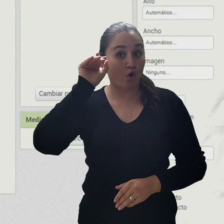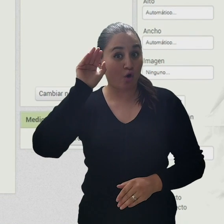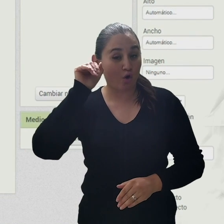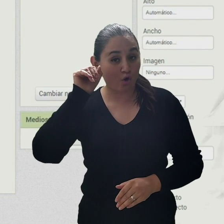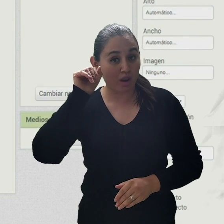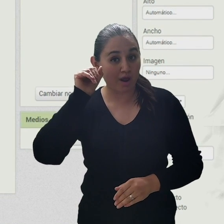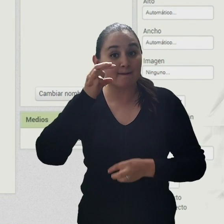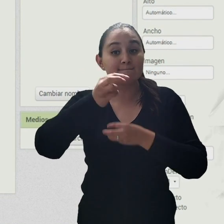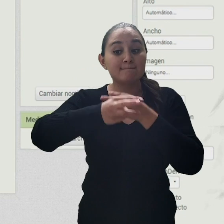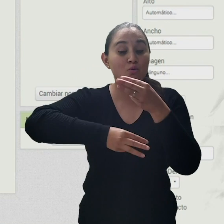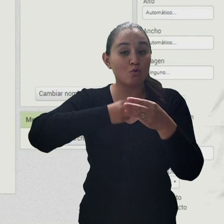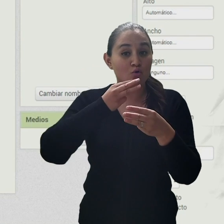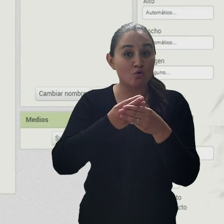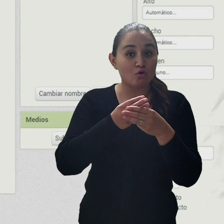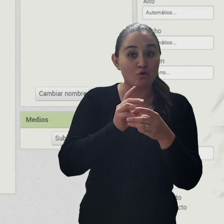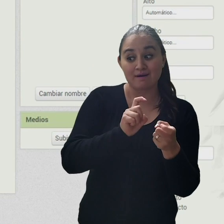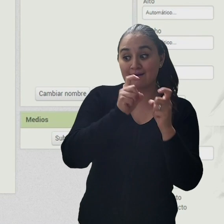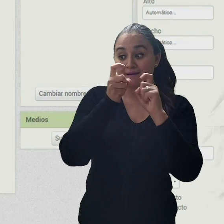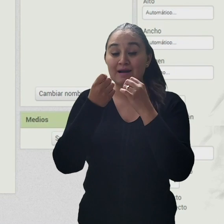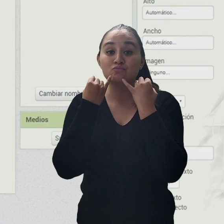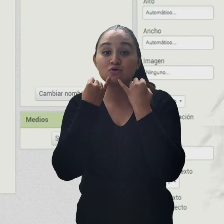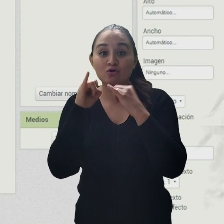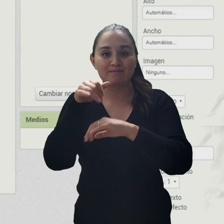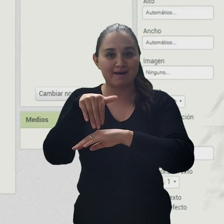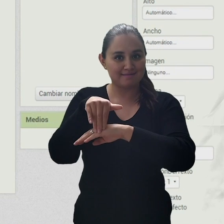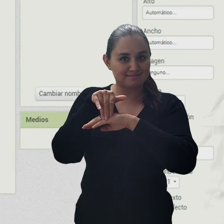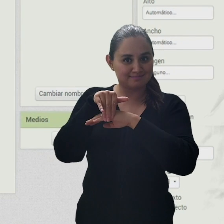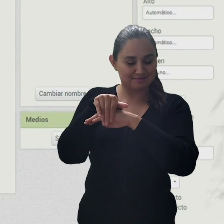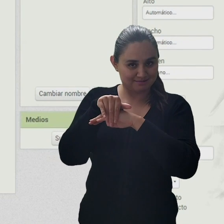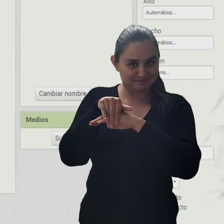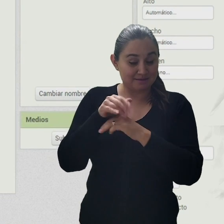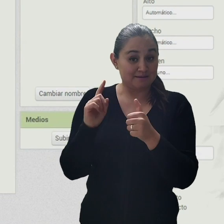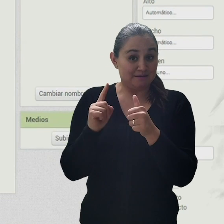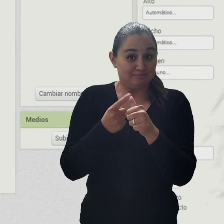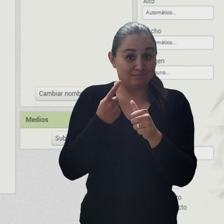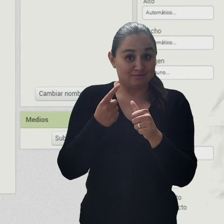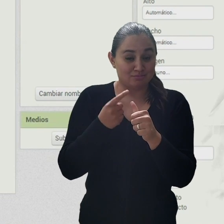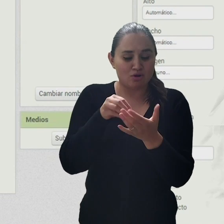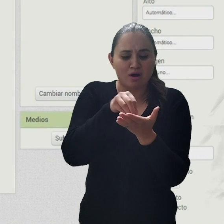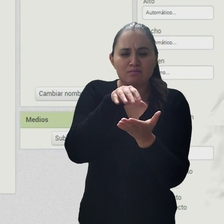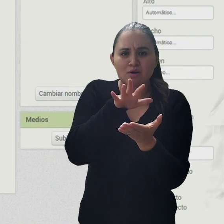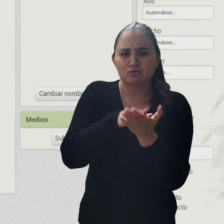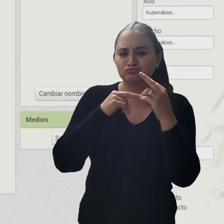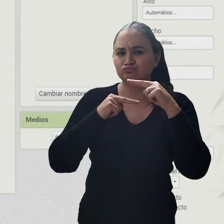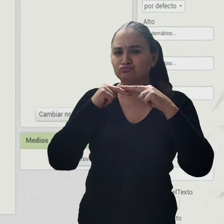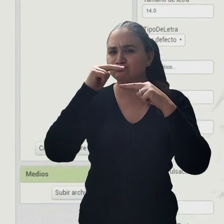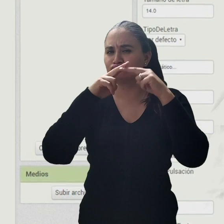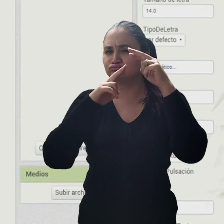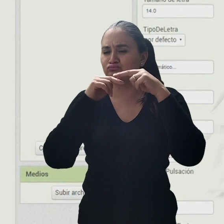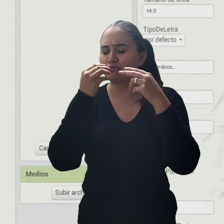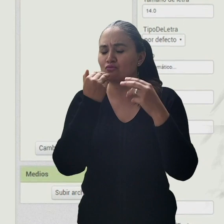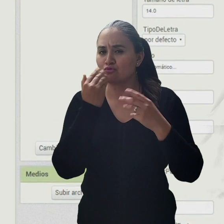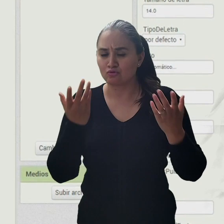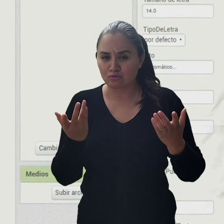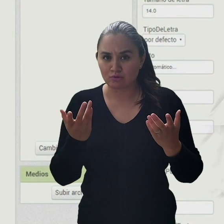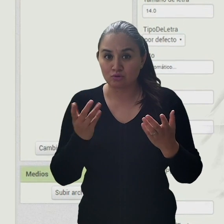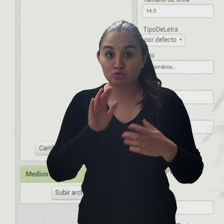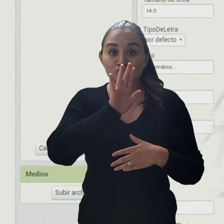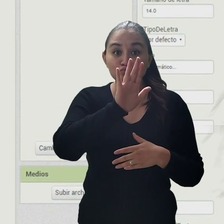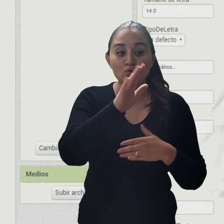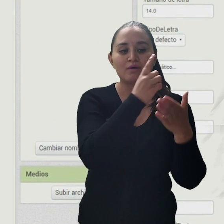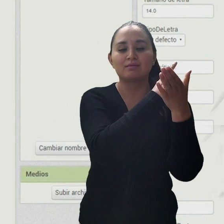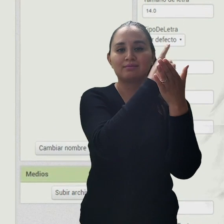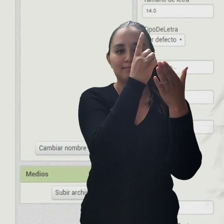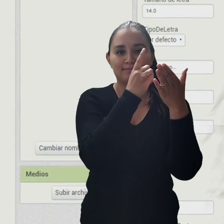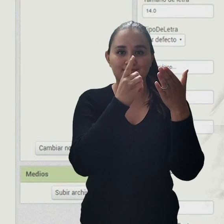La primera parte de construcción de una aplicación móvil consiste en su diseño. Como esta aplicación